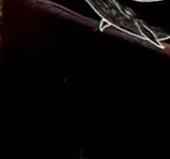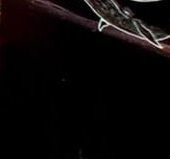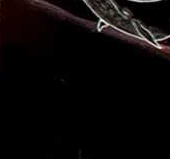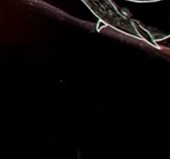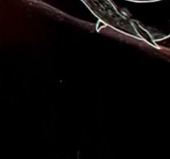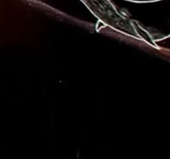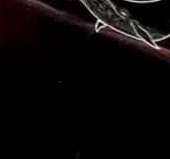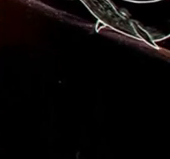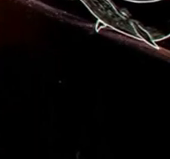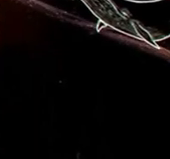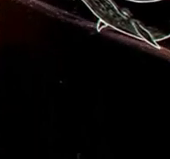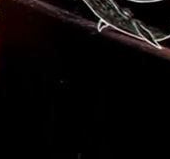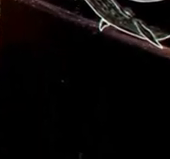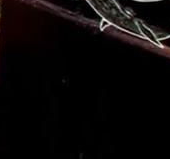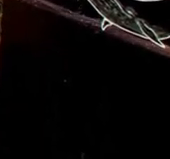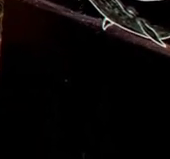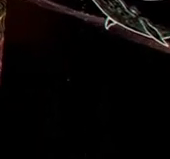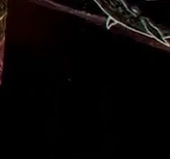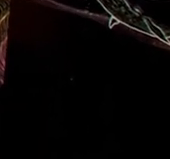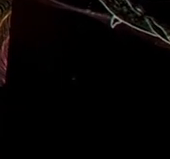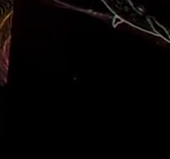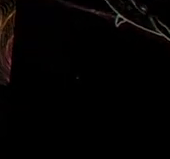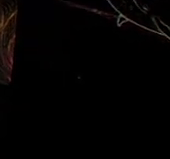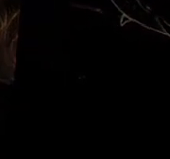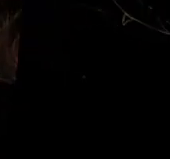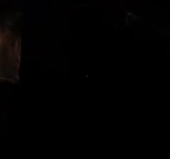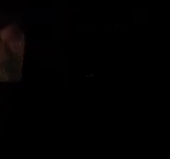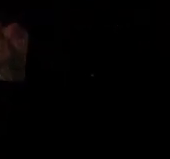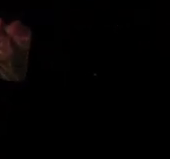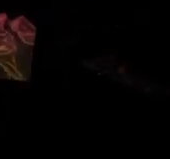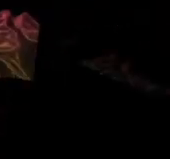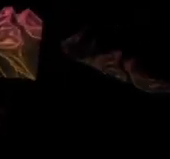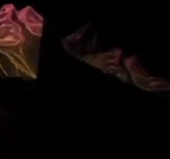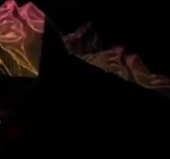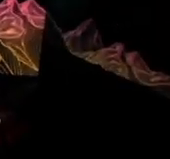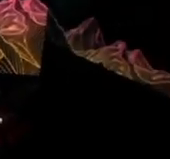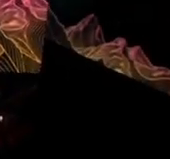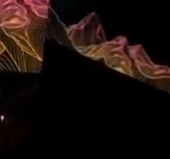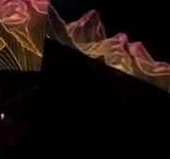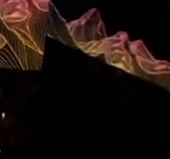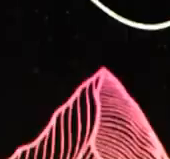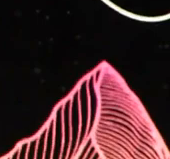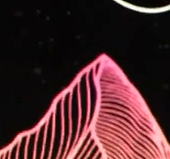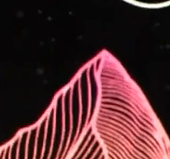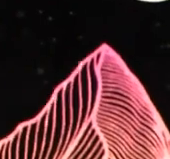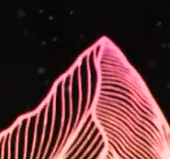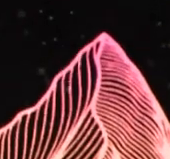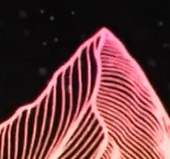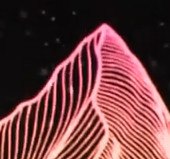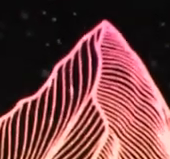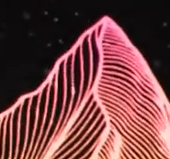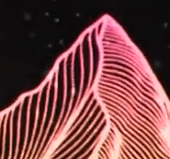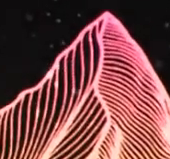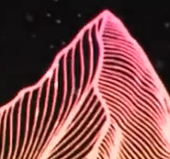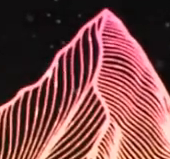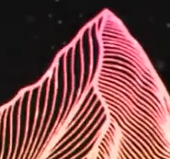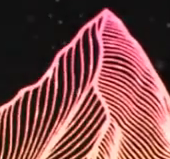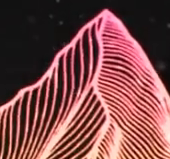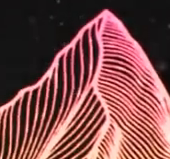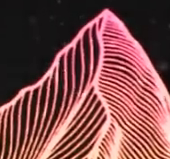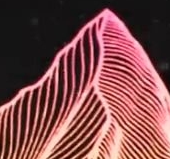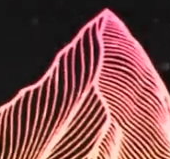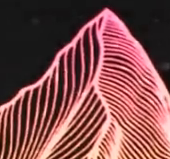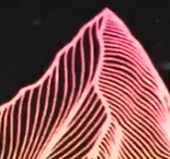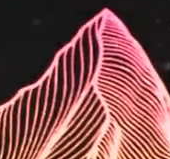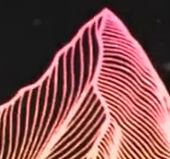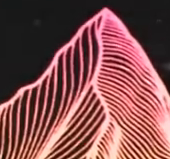Thank you and good morning. I'm very happy to be